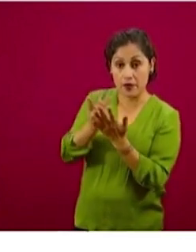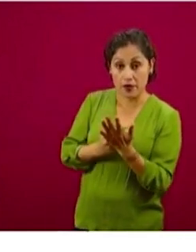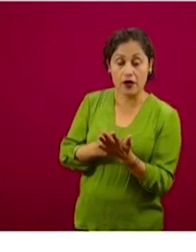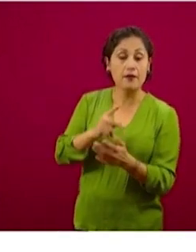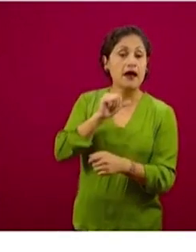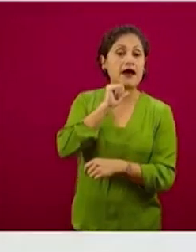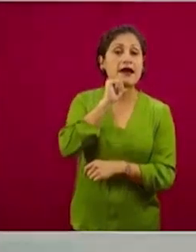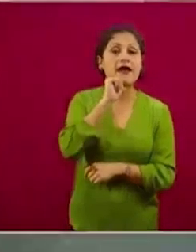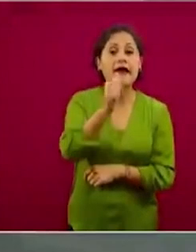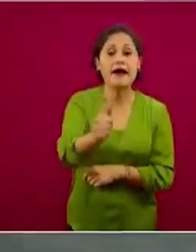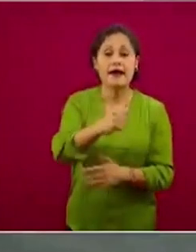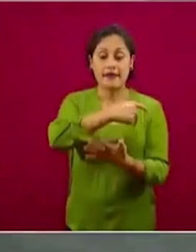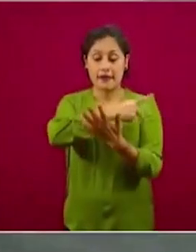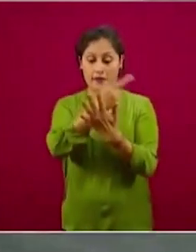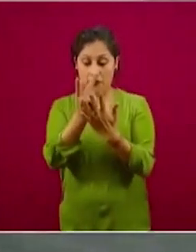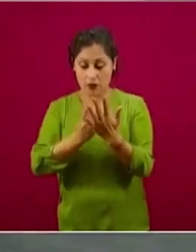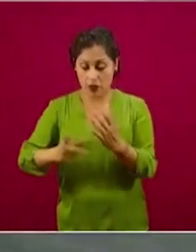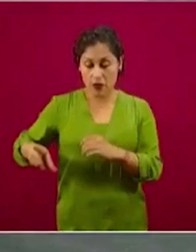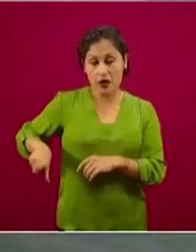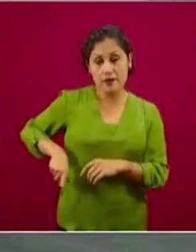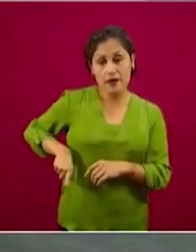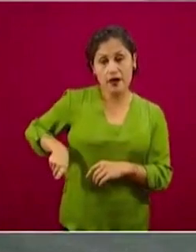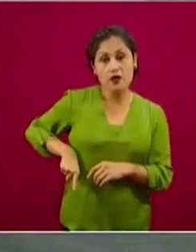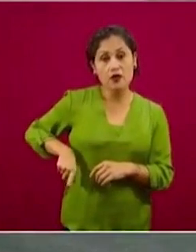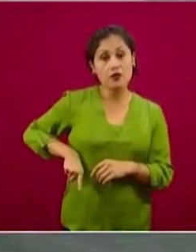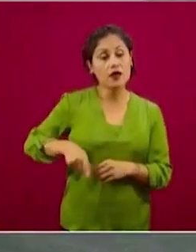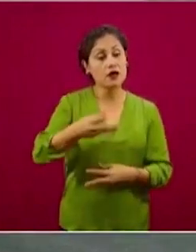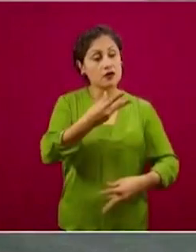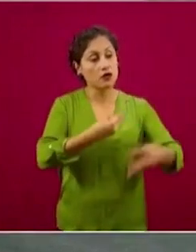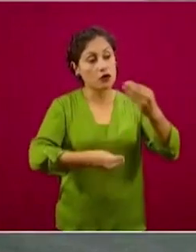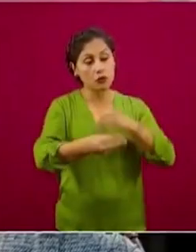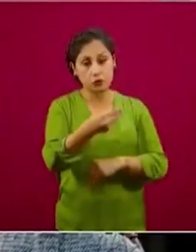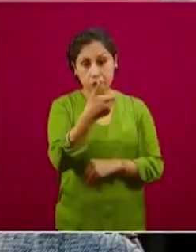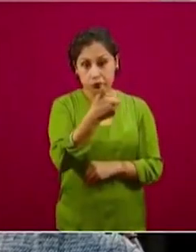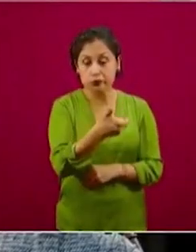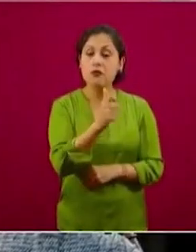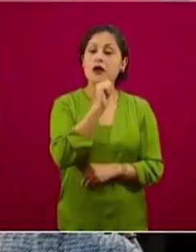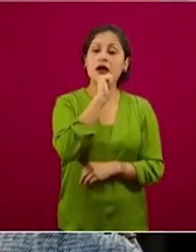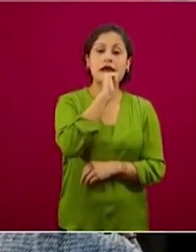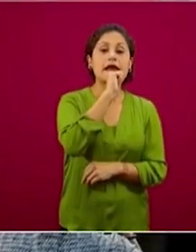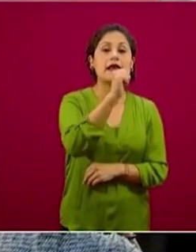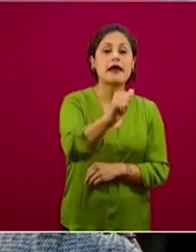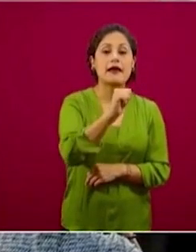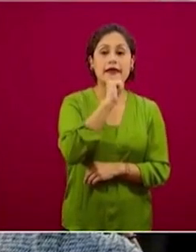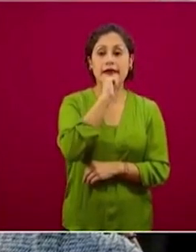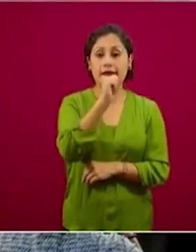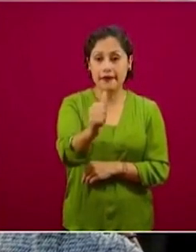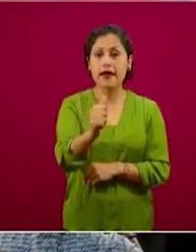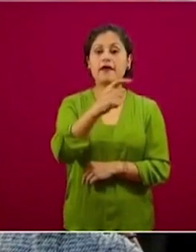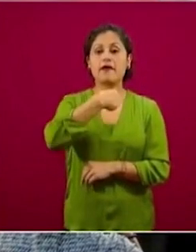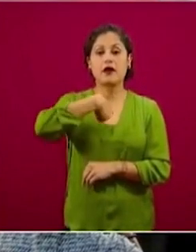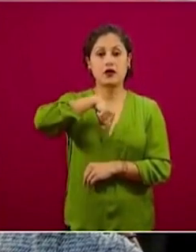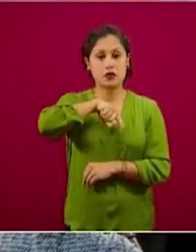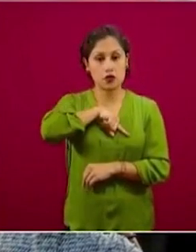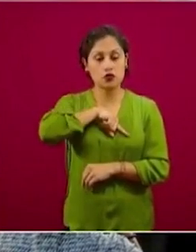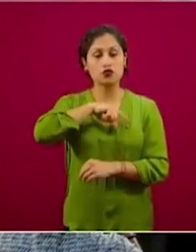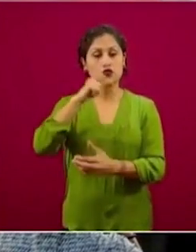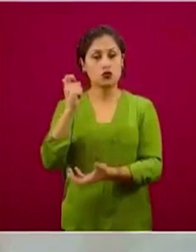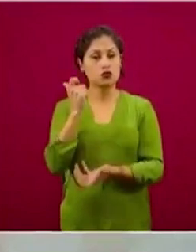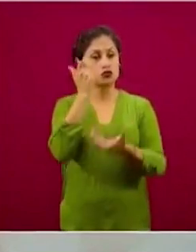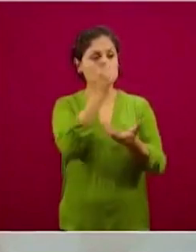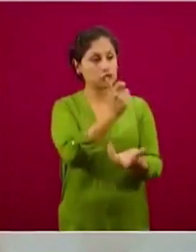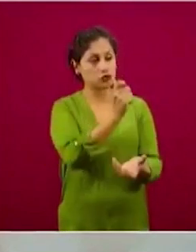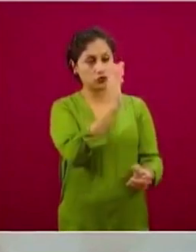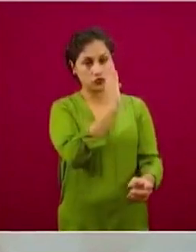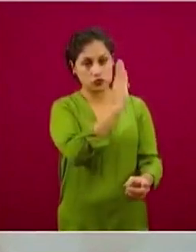los créditos, ni para las pensiones, para ninguno. Se trata de llegar con los apoyos de manera directa,